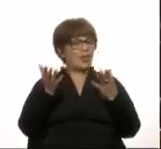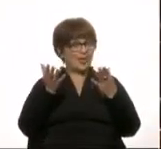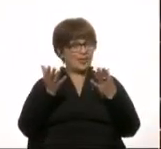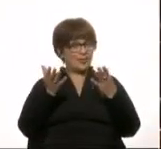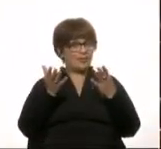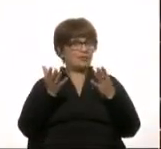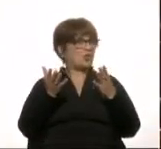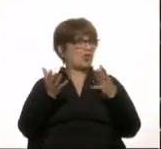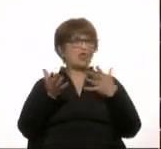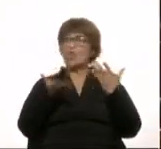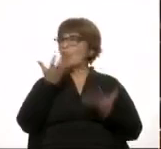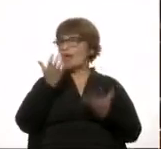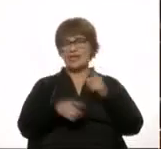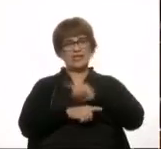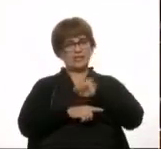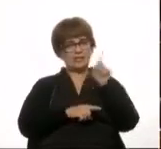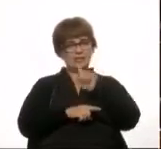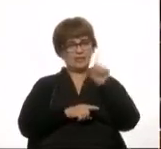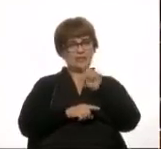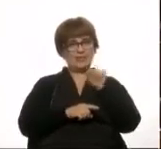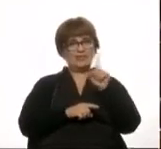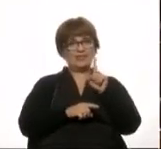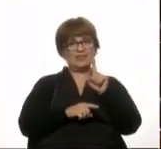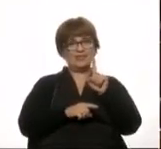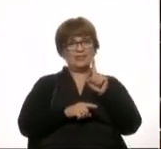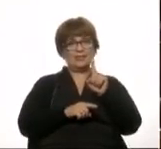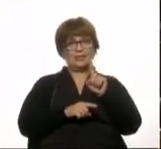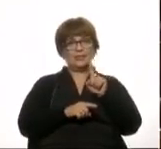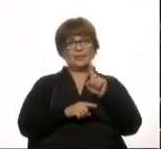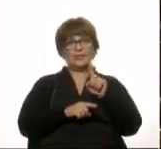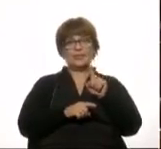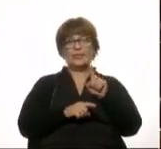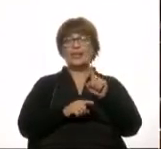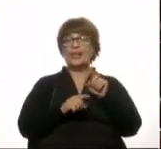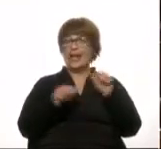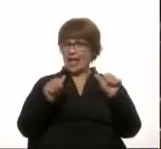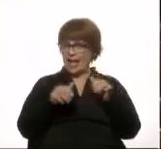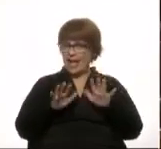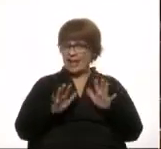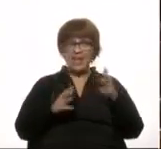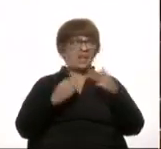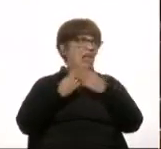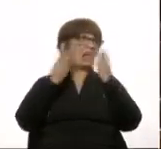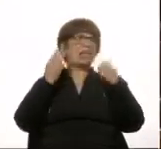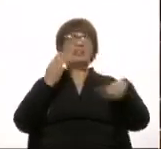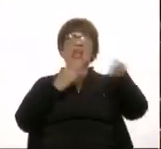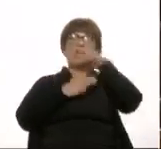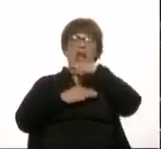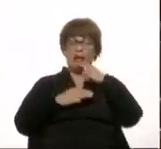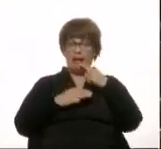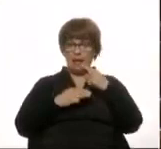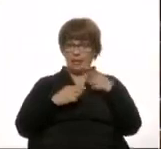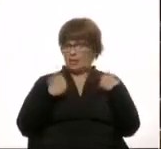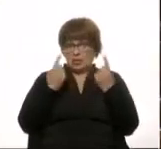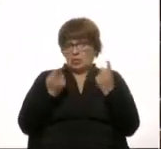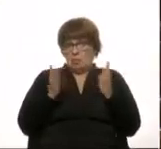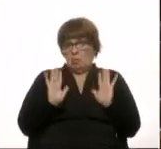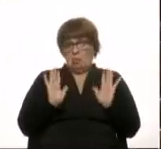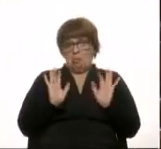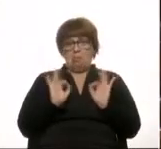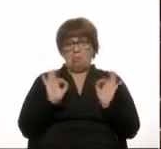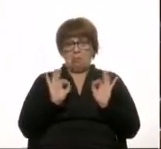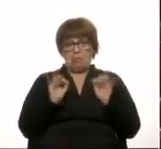me parece justo que eso se haga y que nos generalicen a todos. Y menos cuando nosotros no lo hemos hecho.